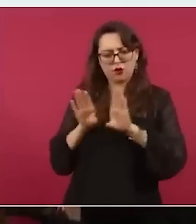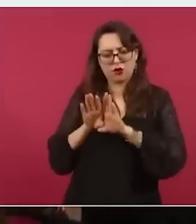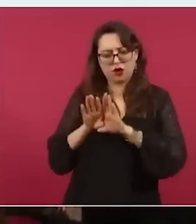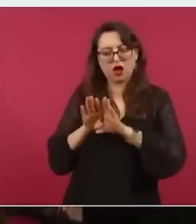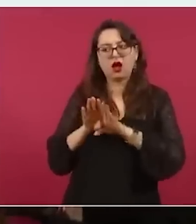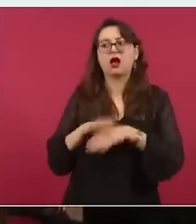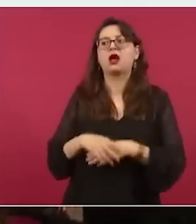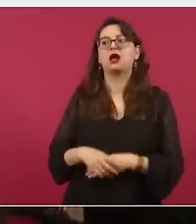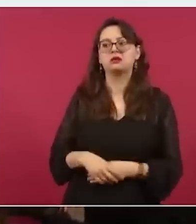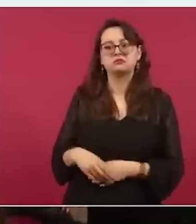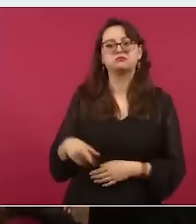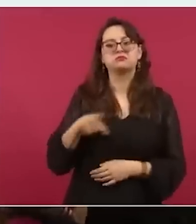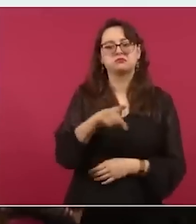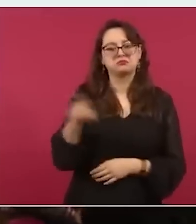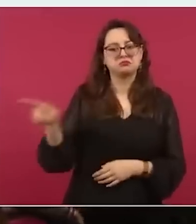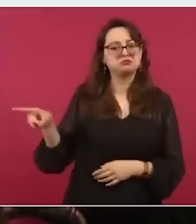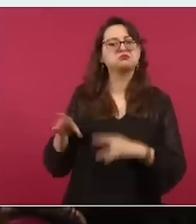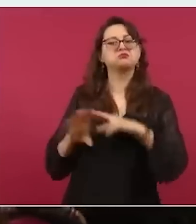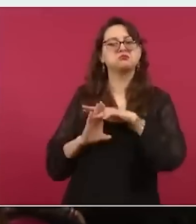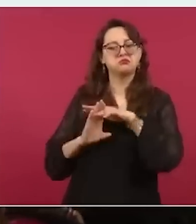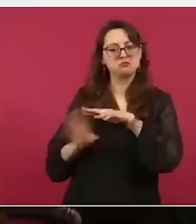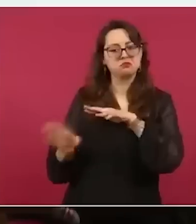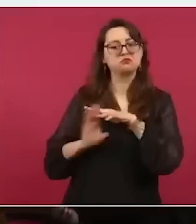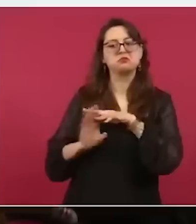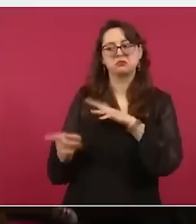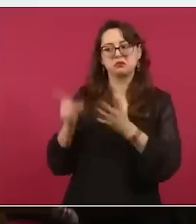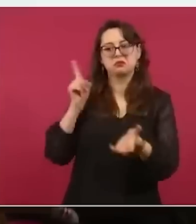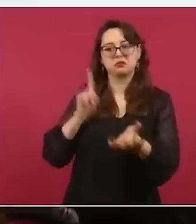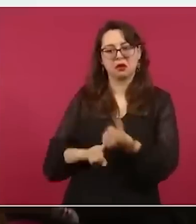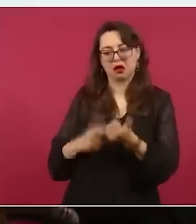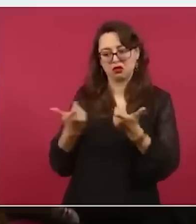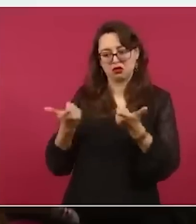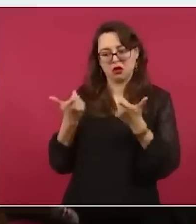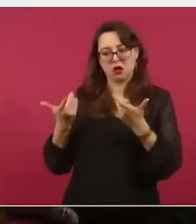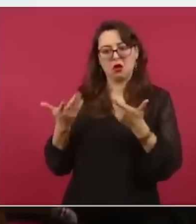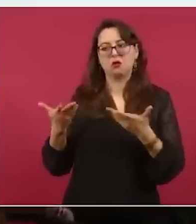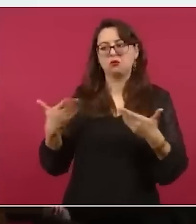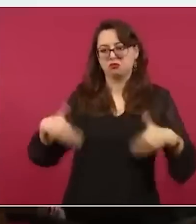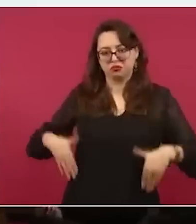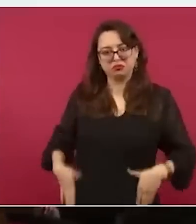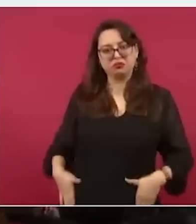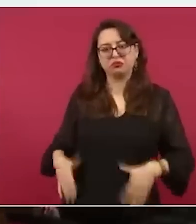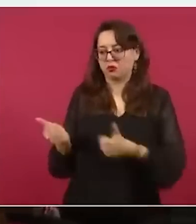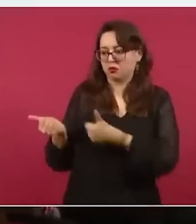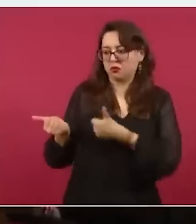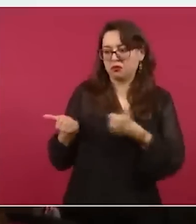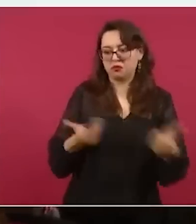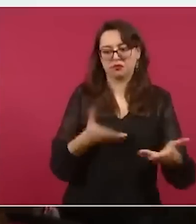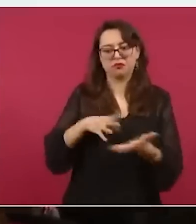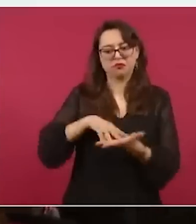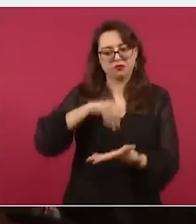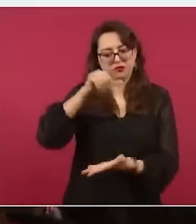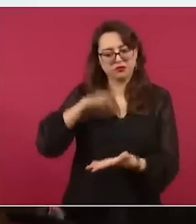Unidos lo introducen los migrantes indocumentados, esto es falso,